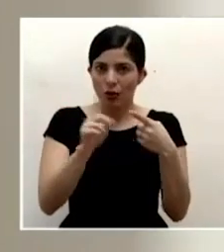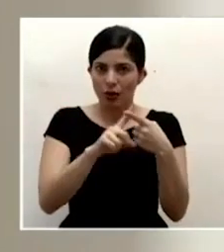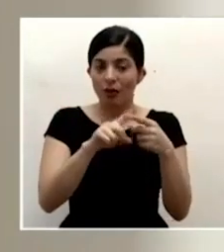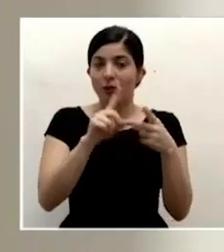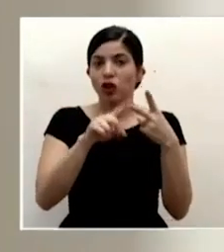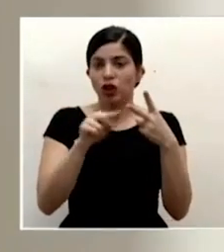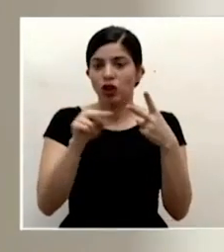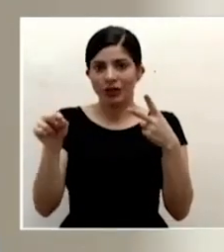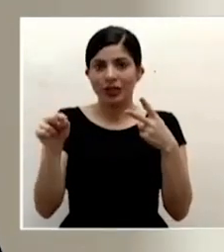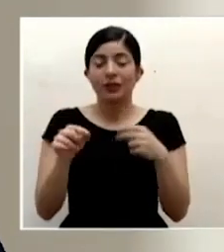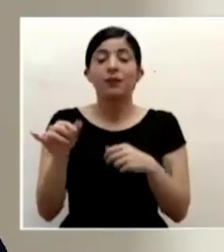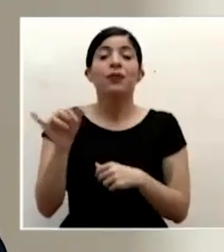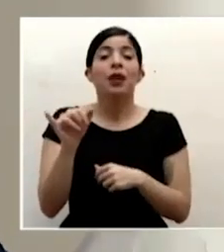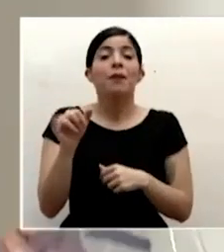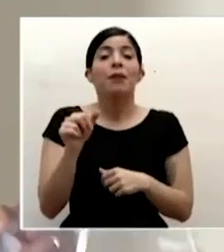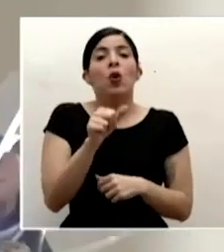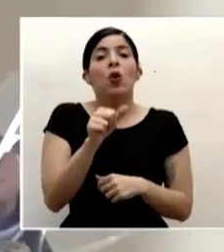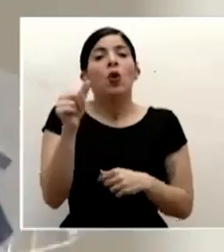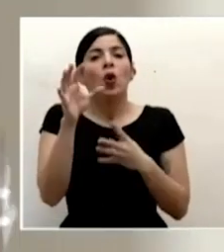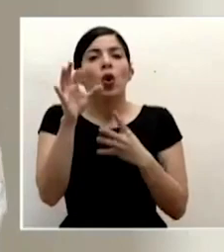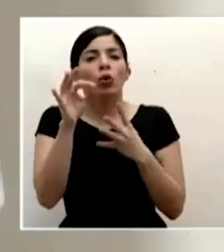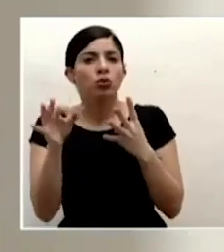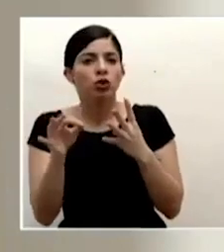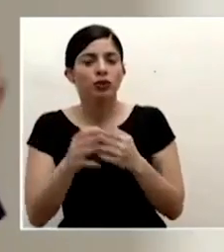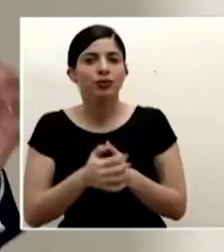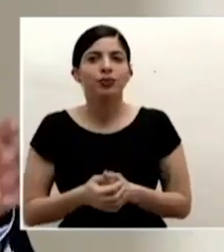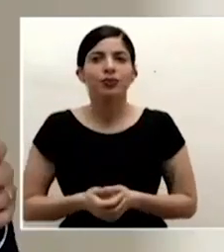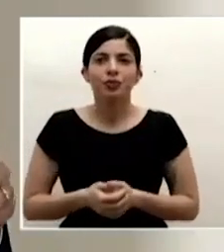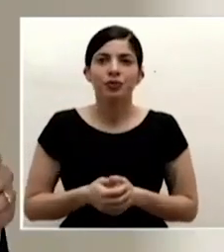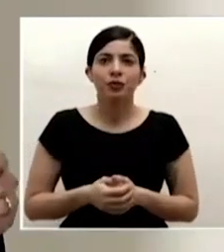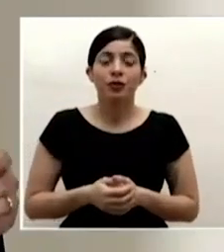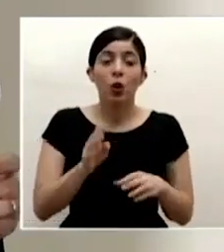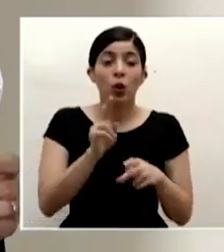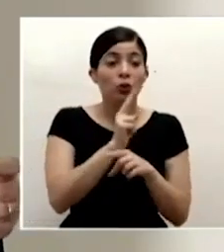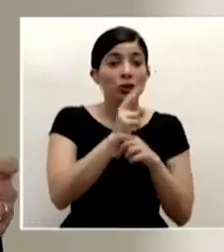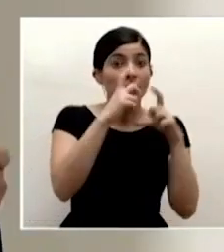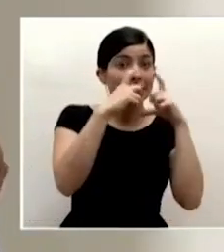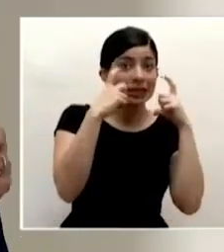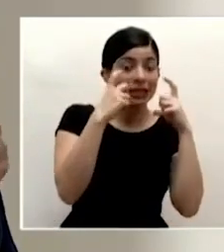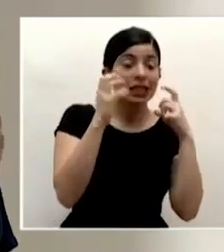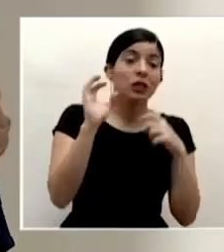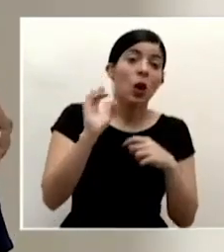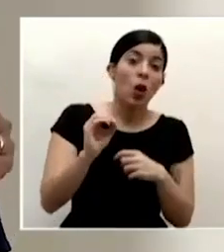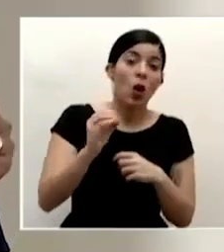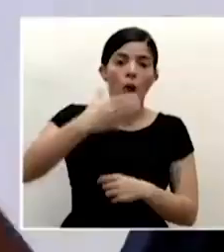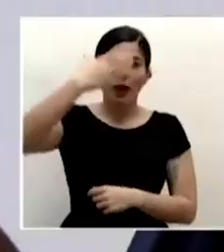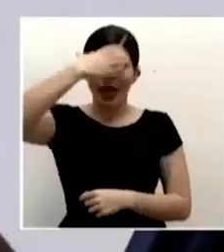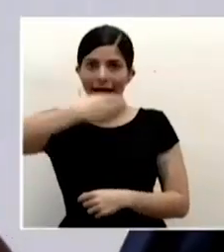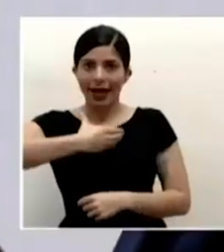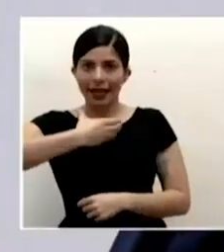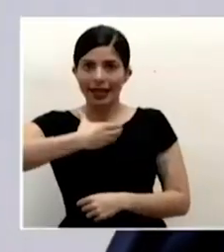alternativa al uso de mascarillas que son estas caretas verdad o face que también se llaman